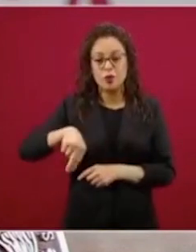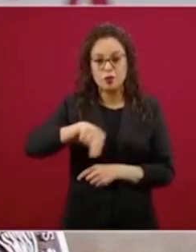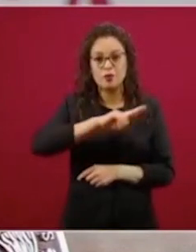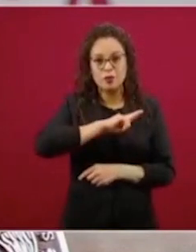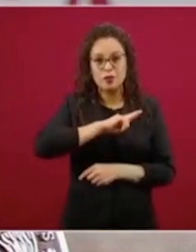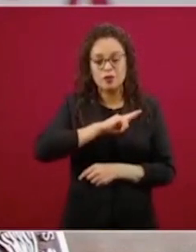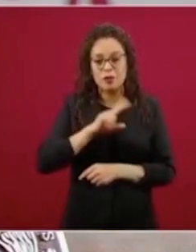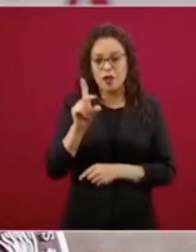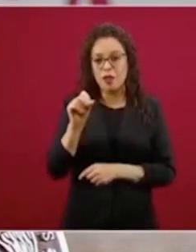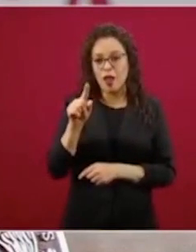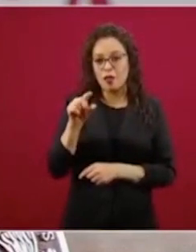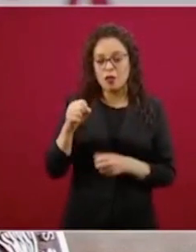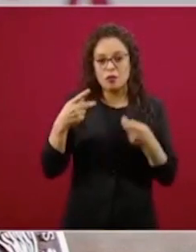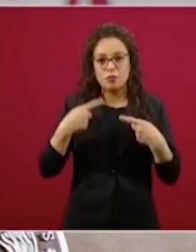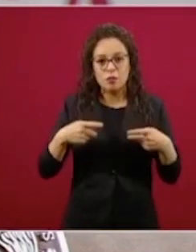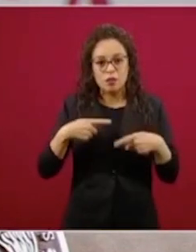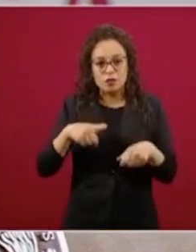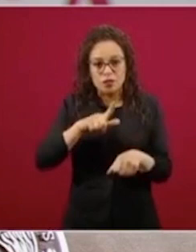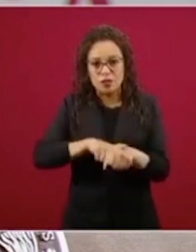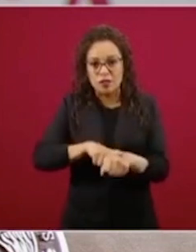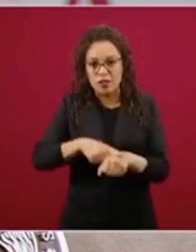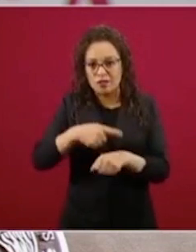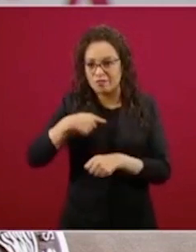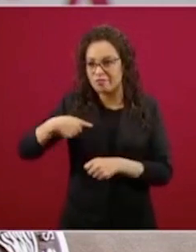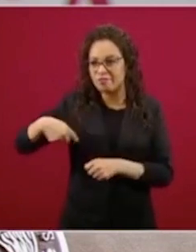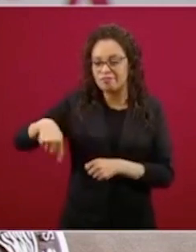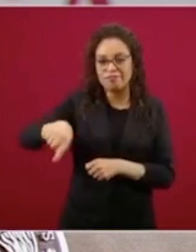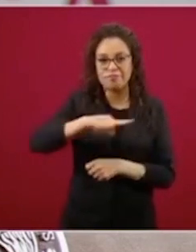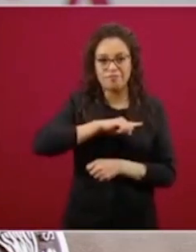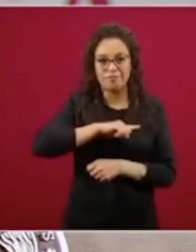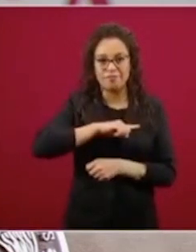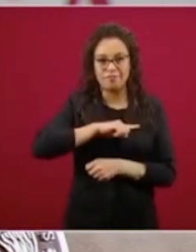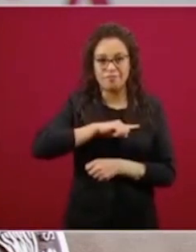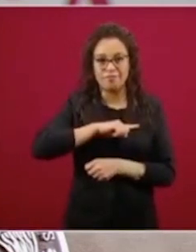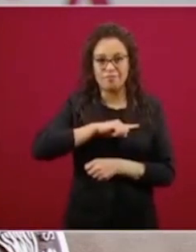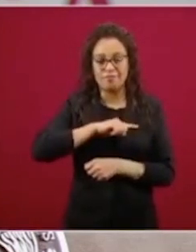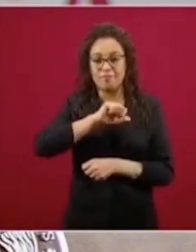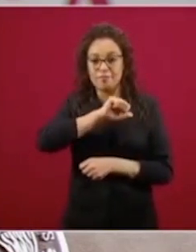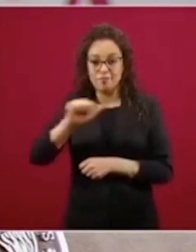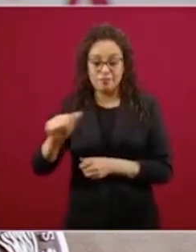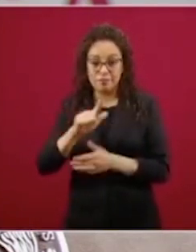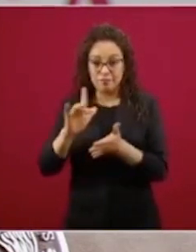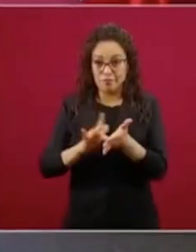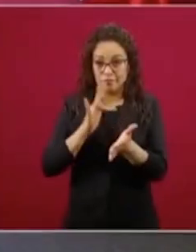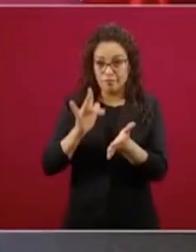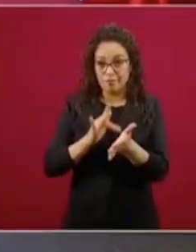de las redes digitales es que nosotros estemos enganchados a ellas.